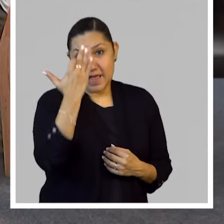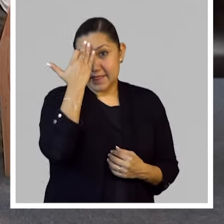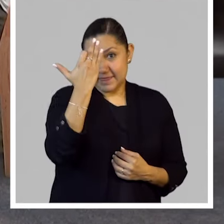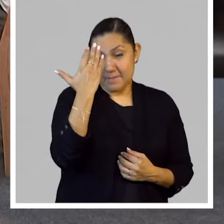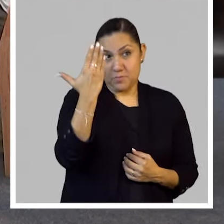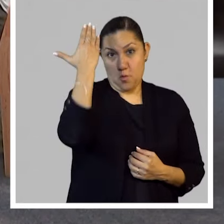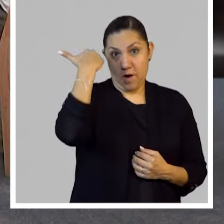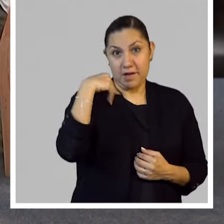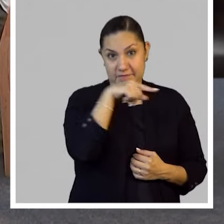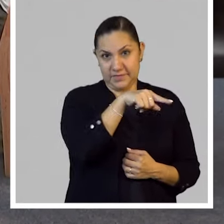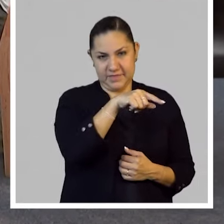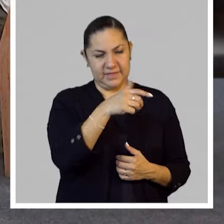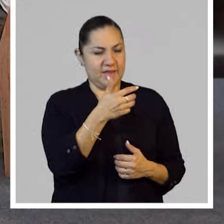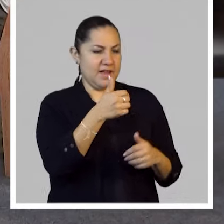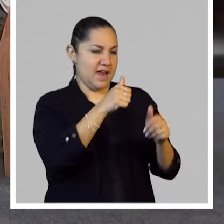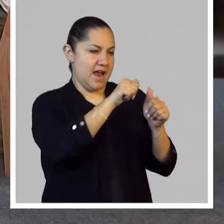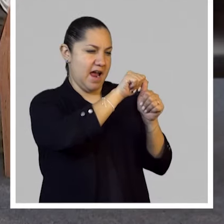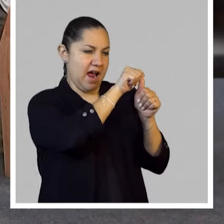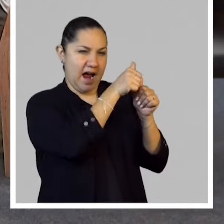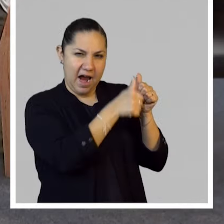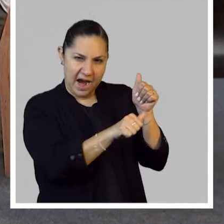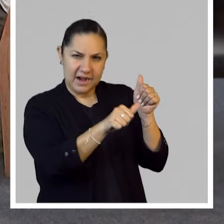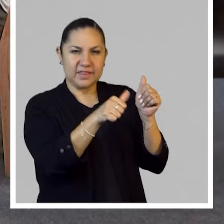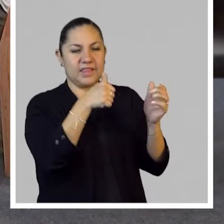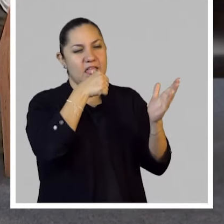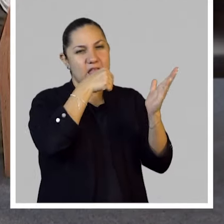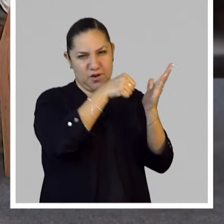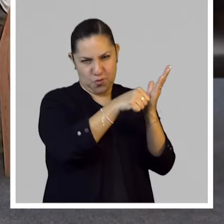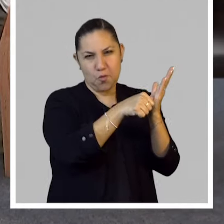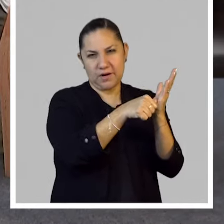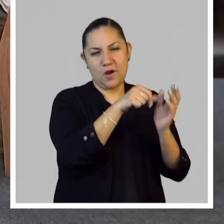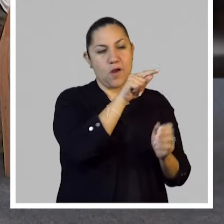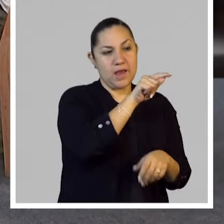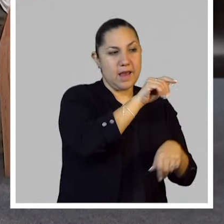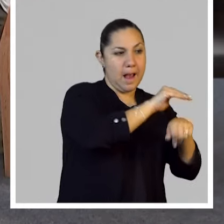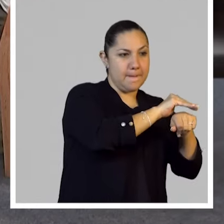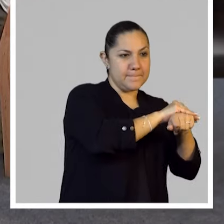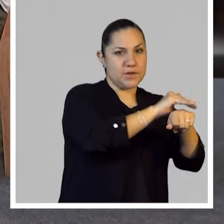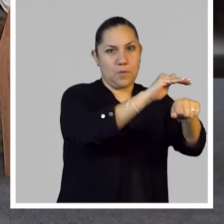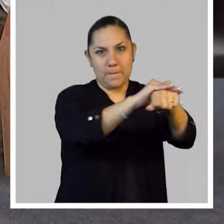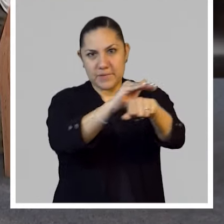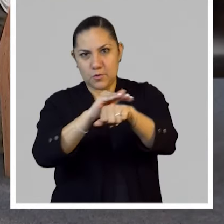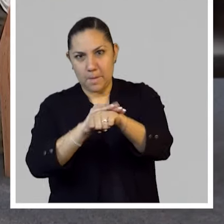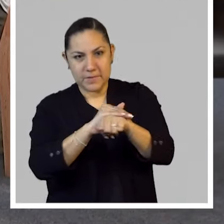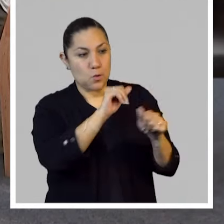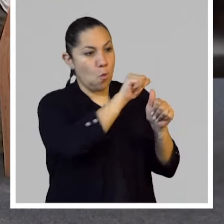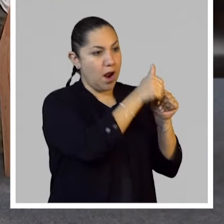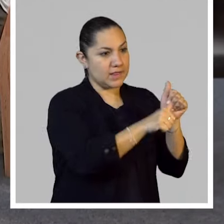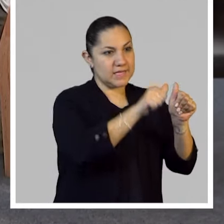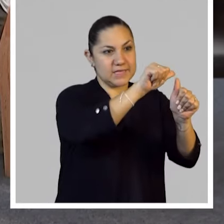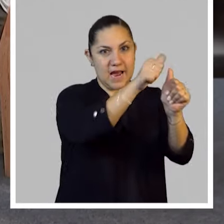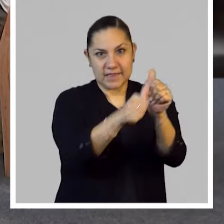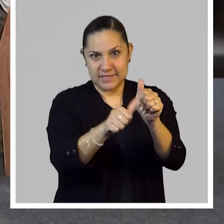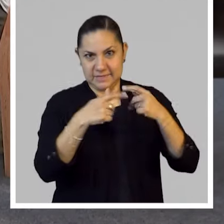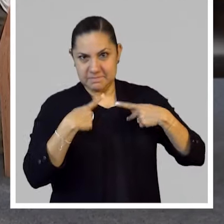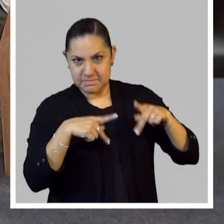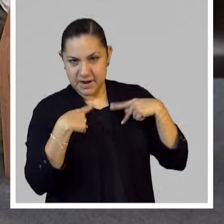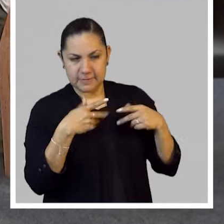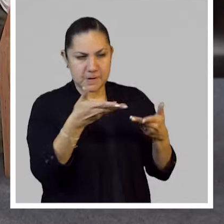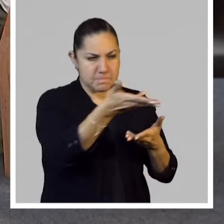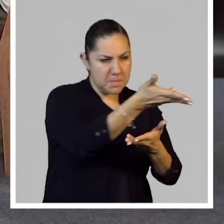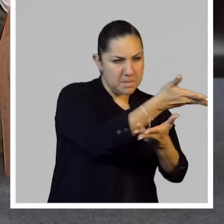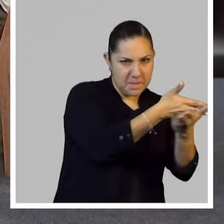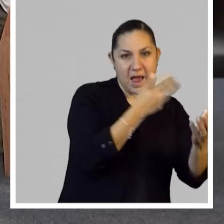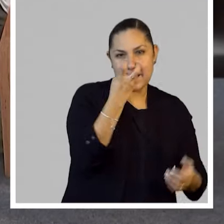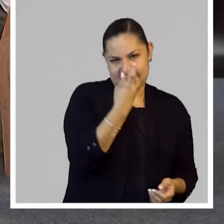correo, pues se daban momentos de camaradería, de complicidad entre amigos, entre pares, y